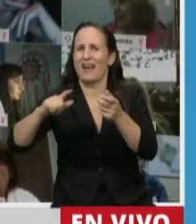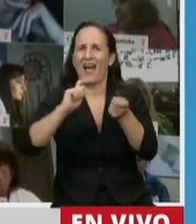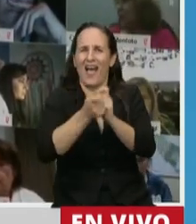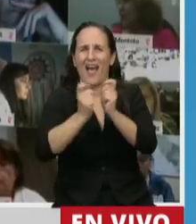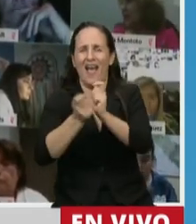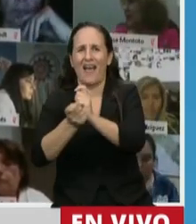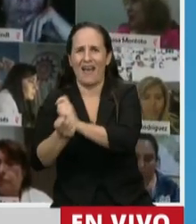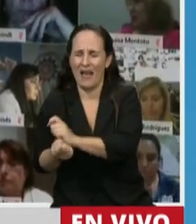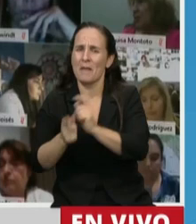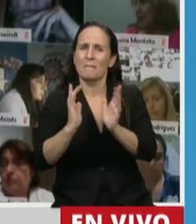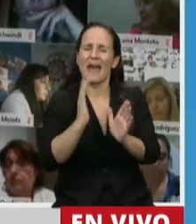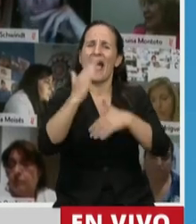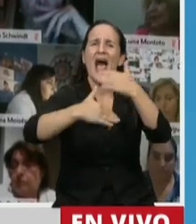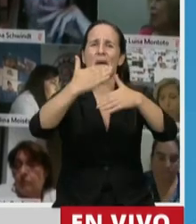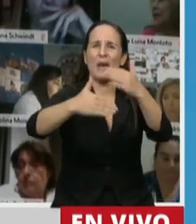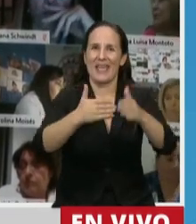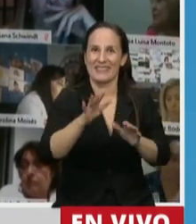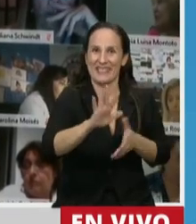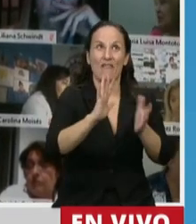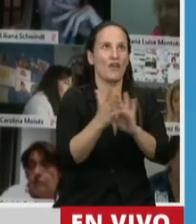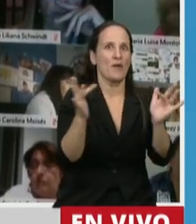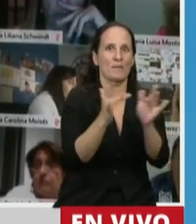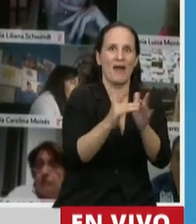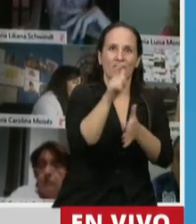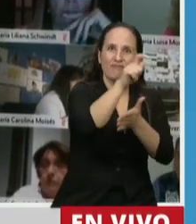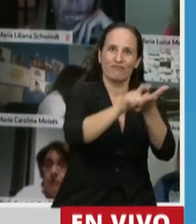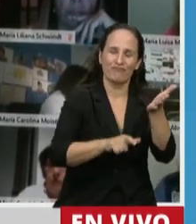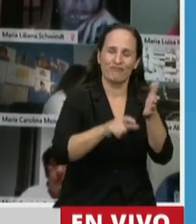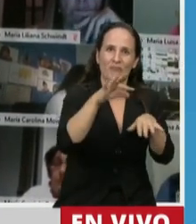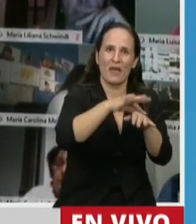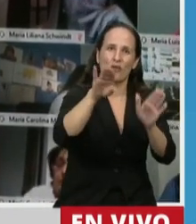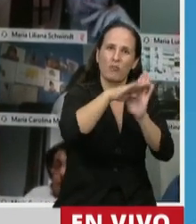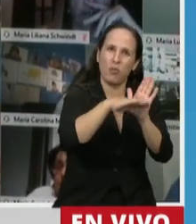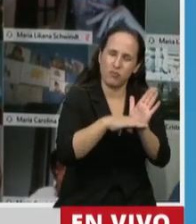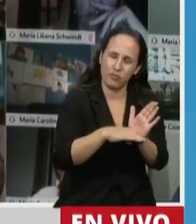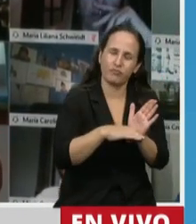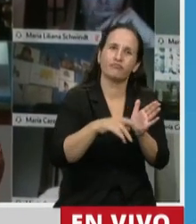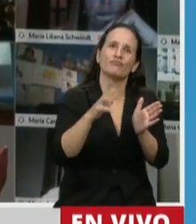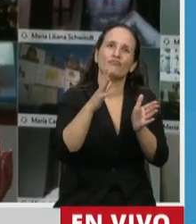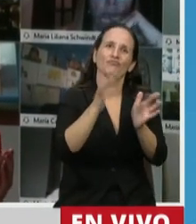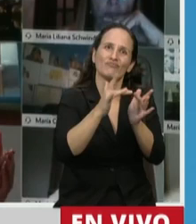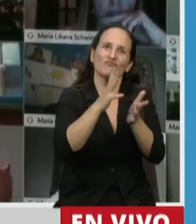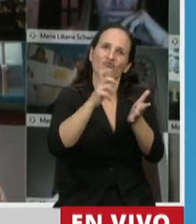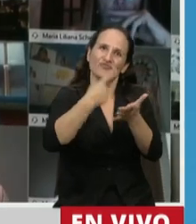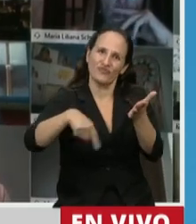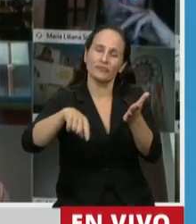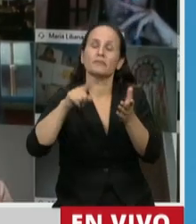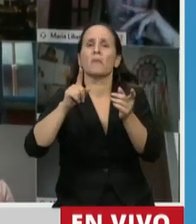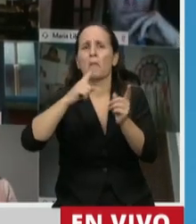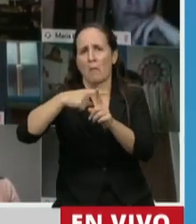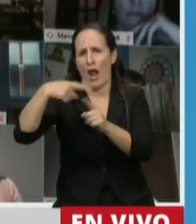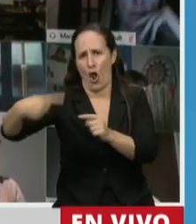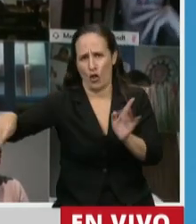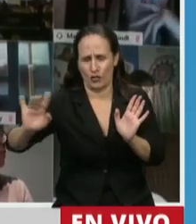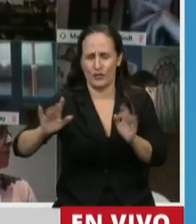manera avanzar en un sistema digital desde la prescripción hasta el final. Con motivo de la pandemia, este año, el